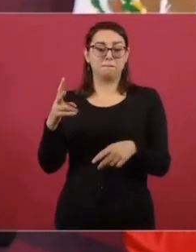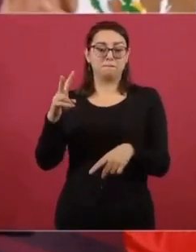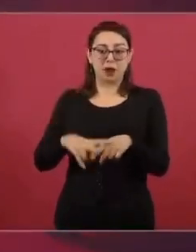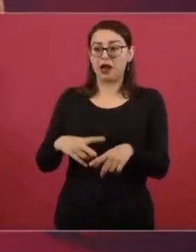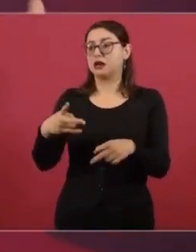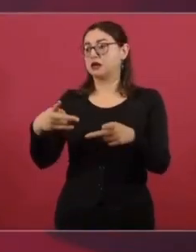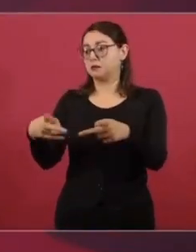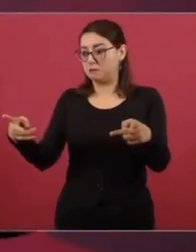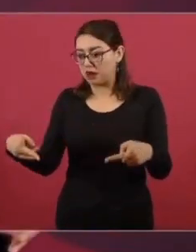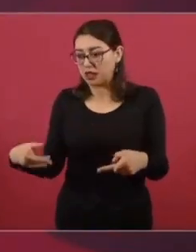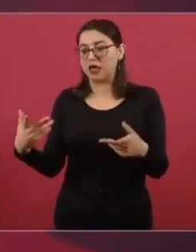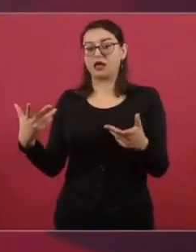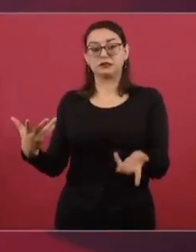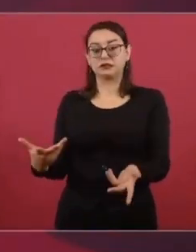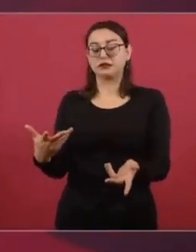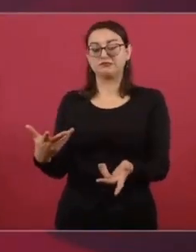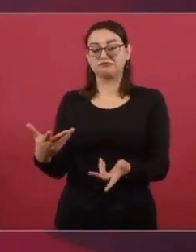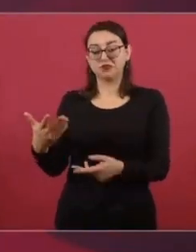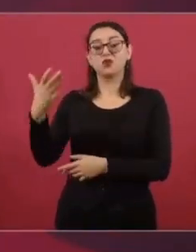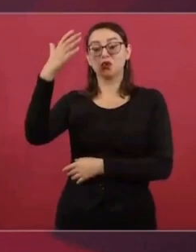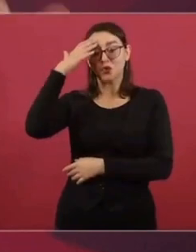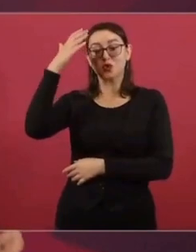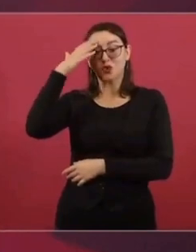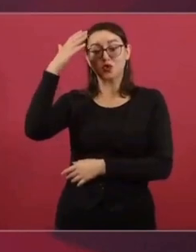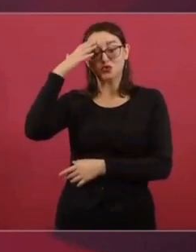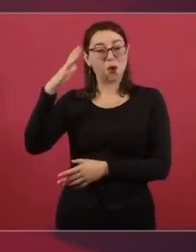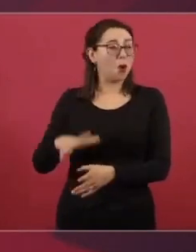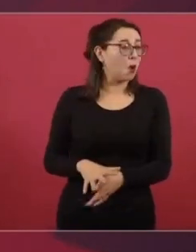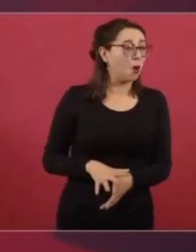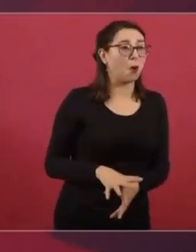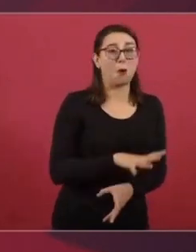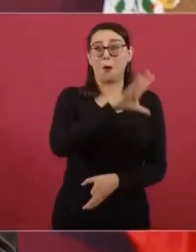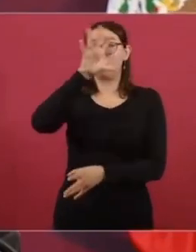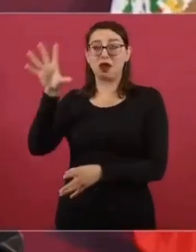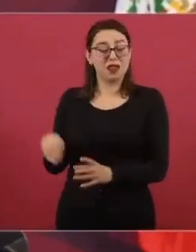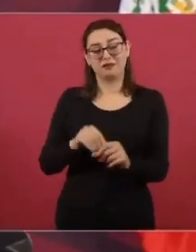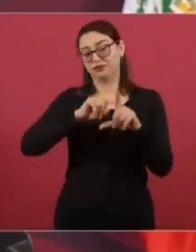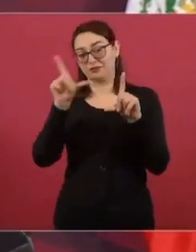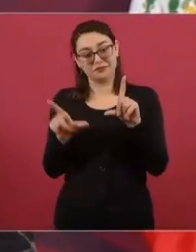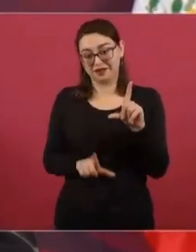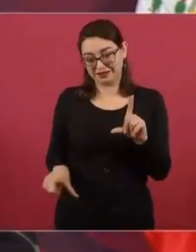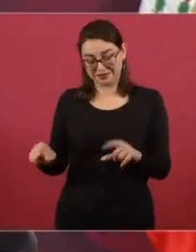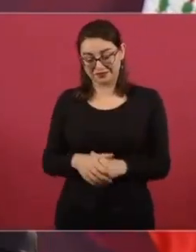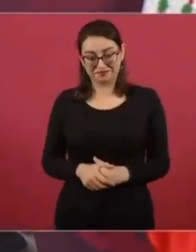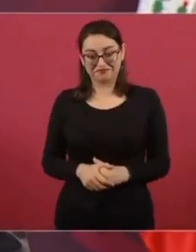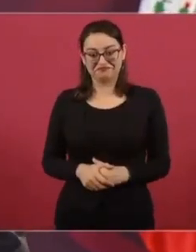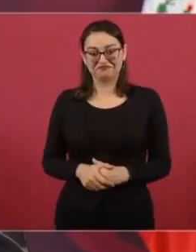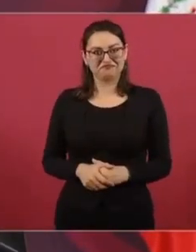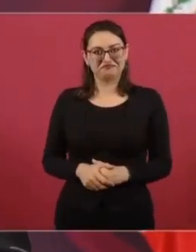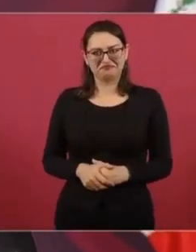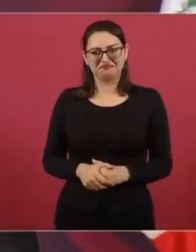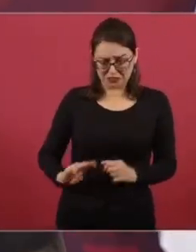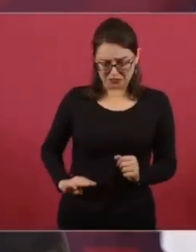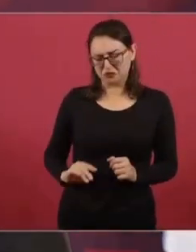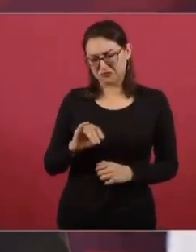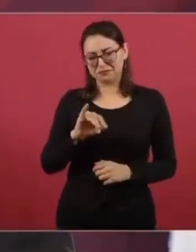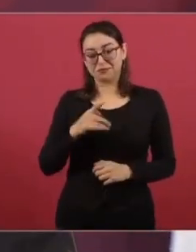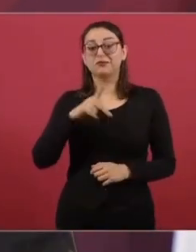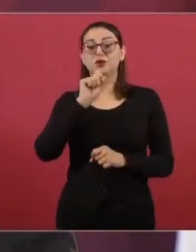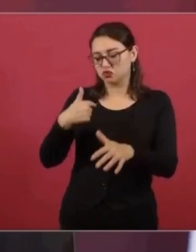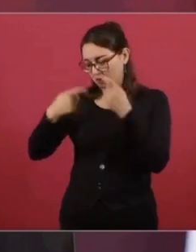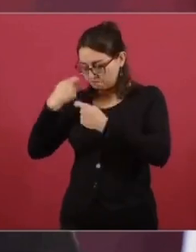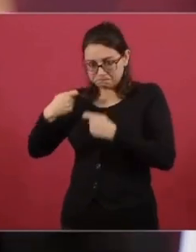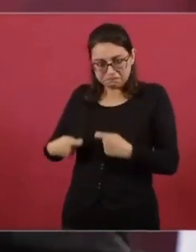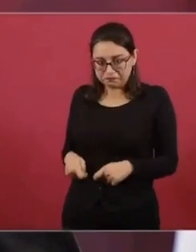Te puedo decir que conozco más que nadie, ya no hablemos de los municipios, las gasolineras o gasolinerías de este país.